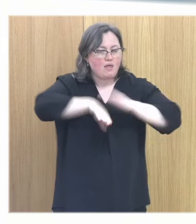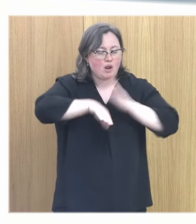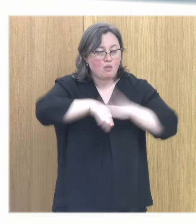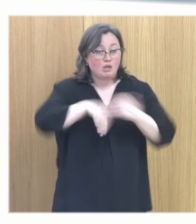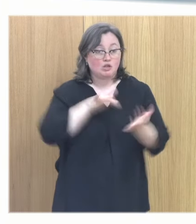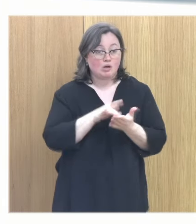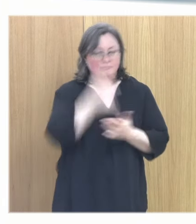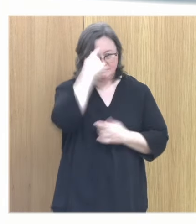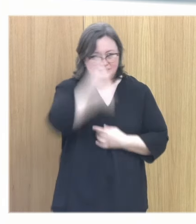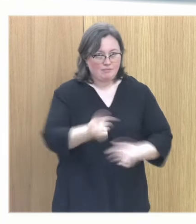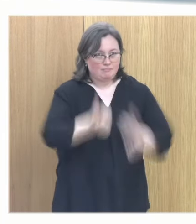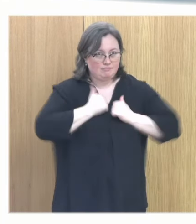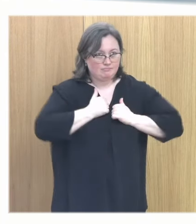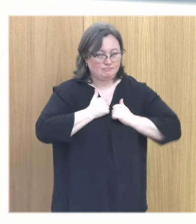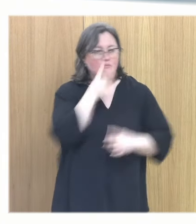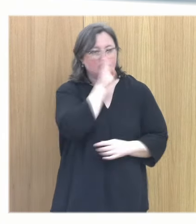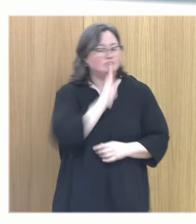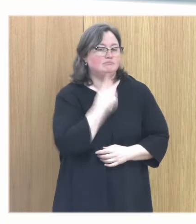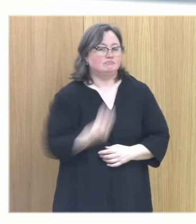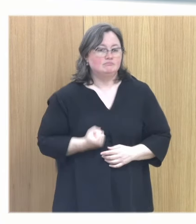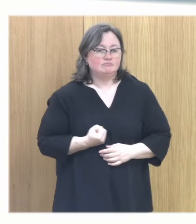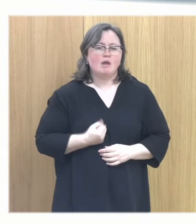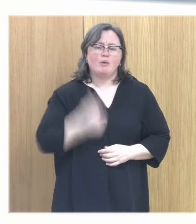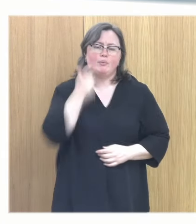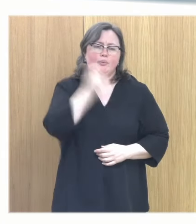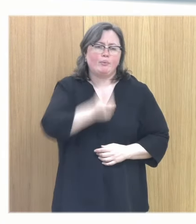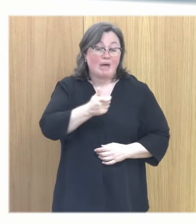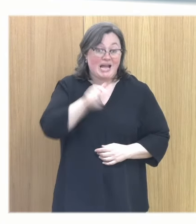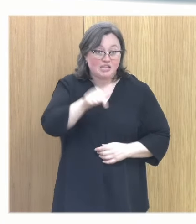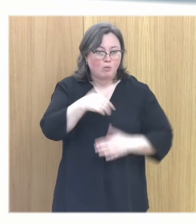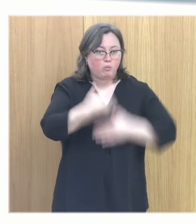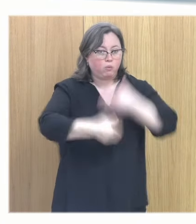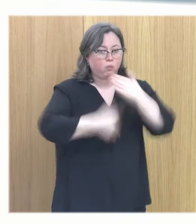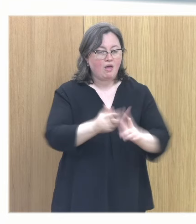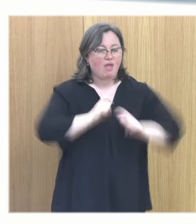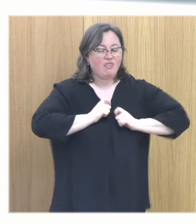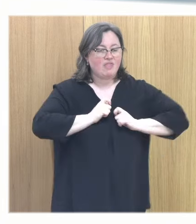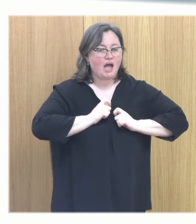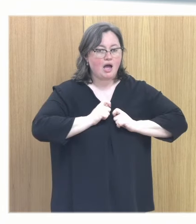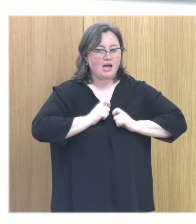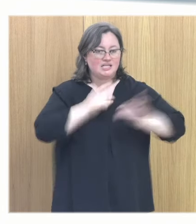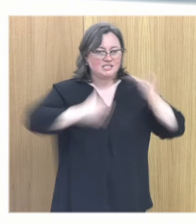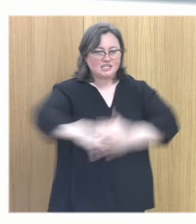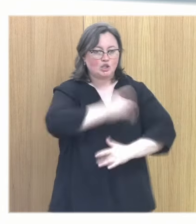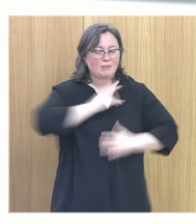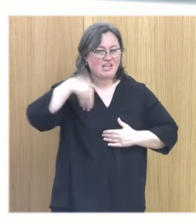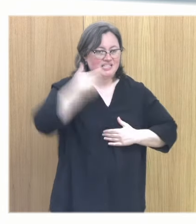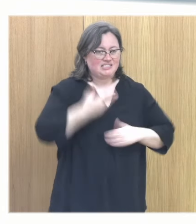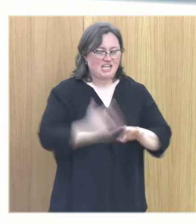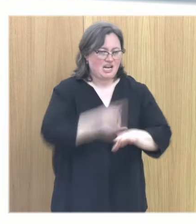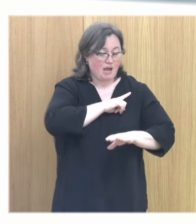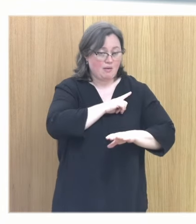han aprendido ocultarlo y como tienen que ocultarlo permanentemente eso acaba produciéndoles una sintomatología extrema